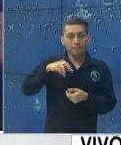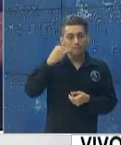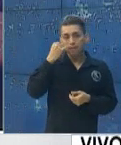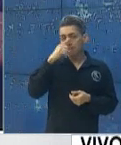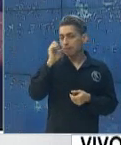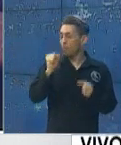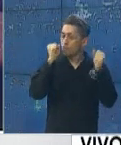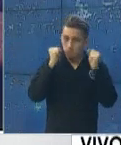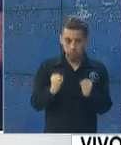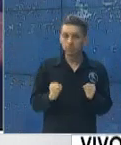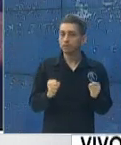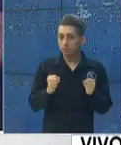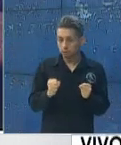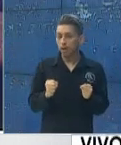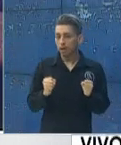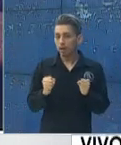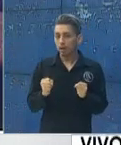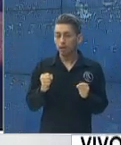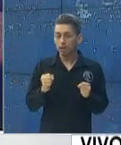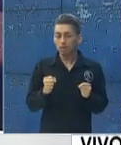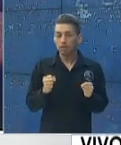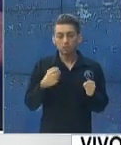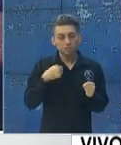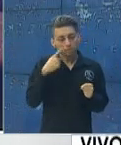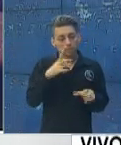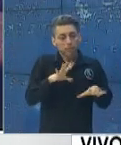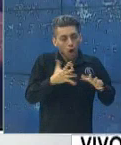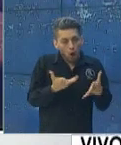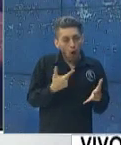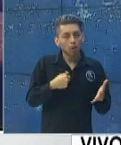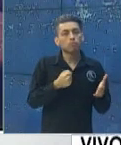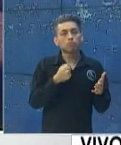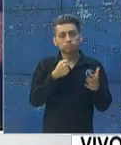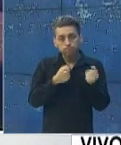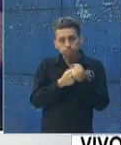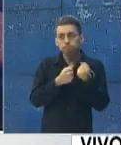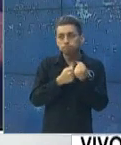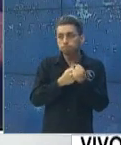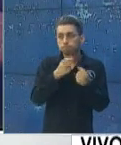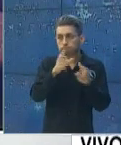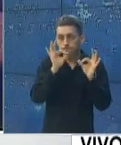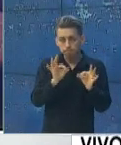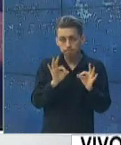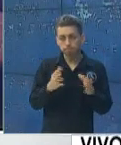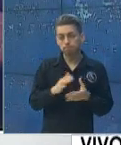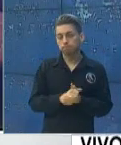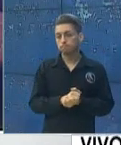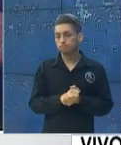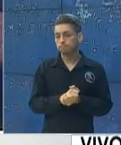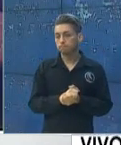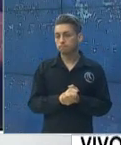estaremos colocando todos los esfuerzos para que esto se les apoye de esa manera.